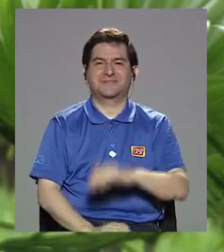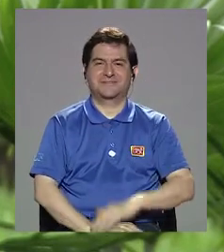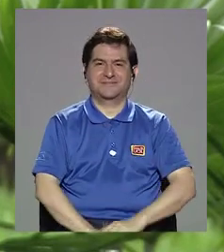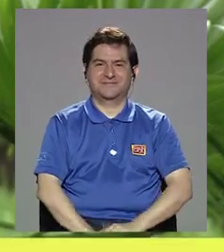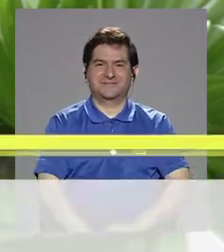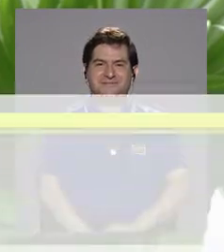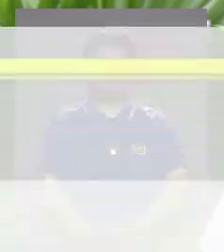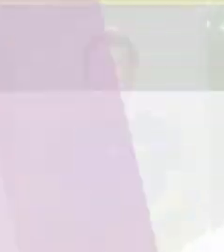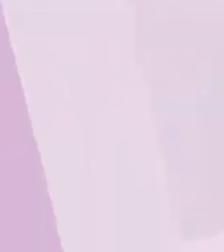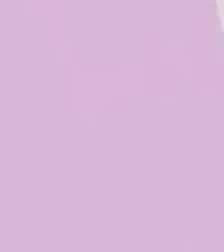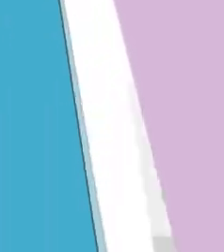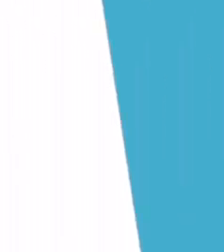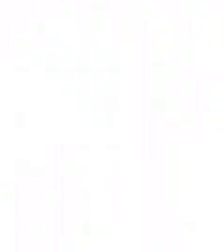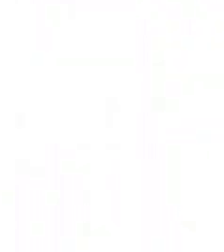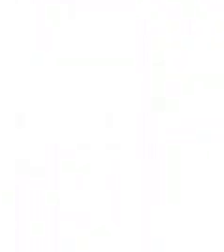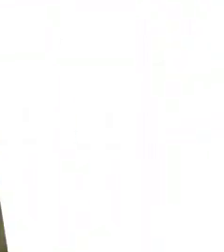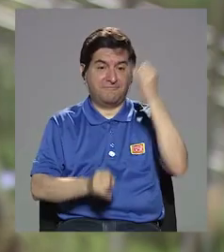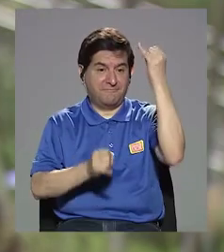Ok.